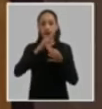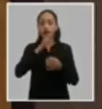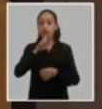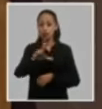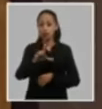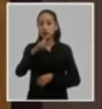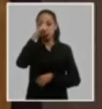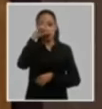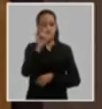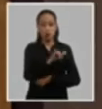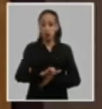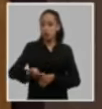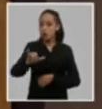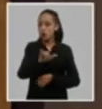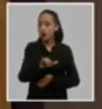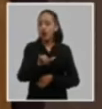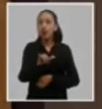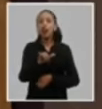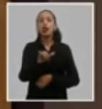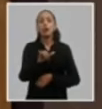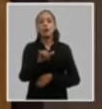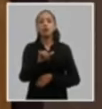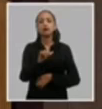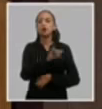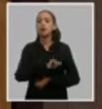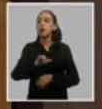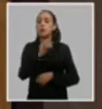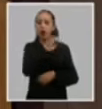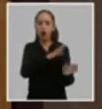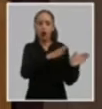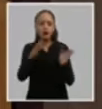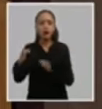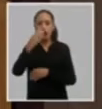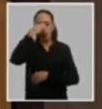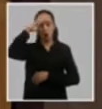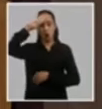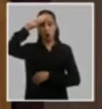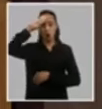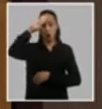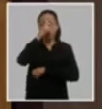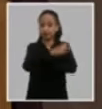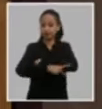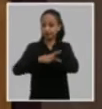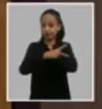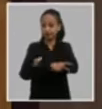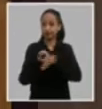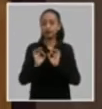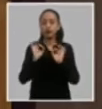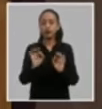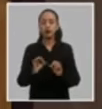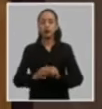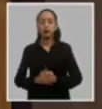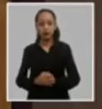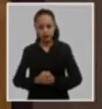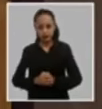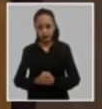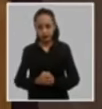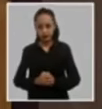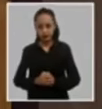organizada de la nación cubana expresión de la unidad de los cubanos en torno a la dirección de la revolución